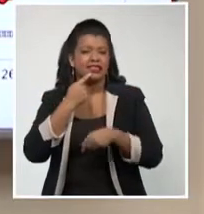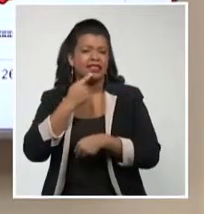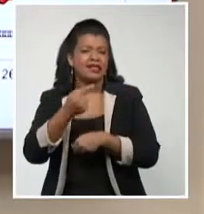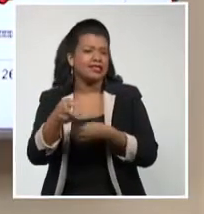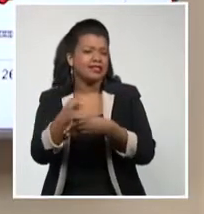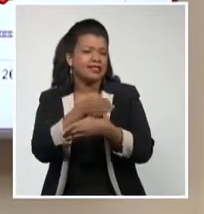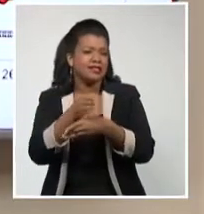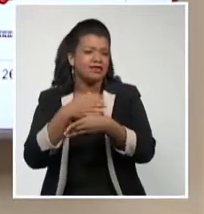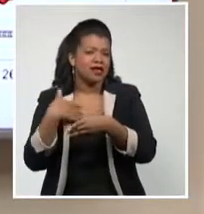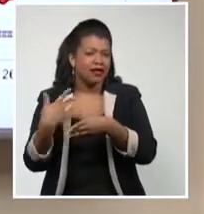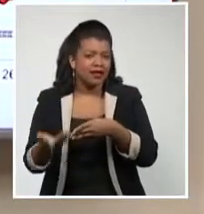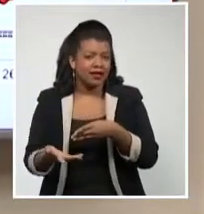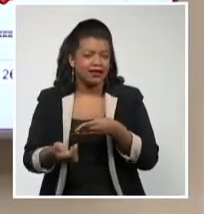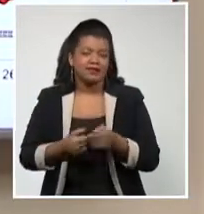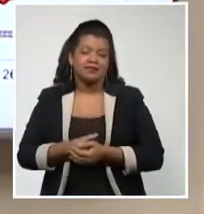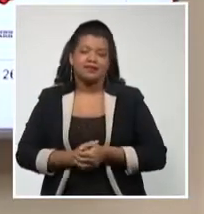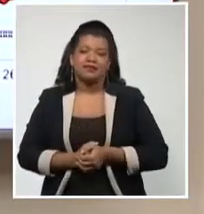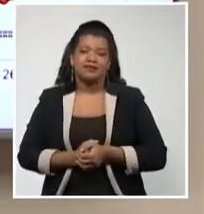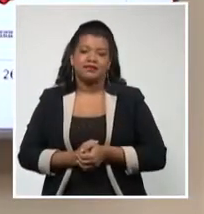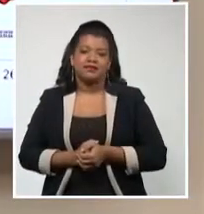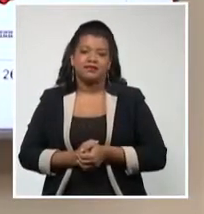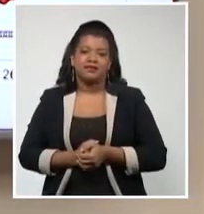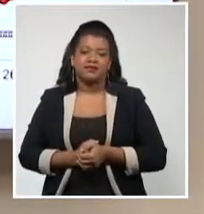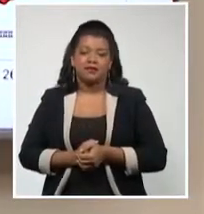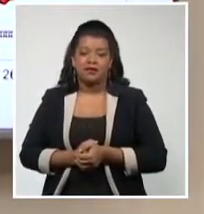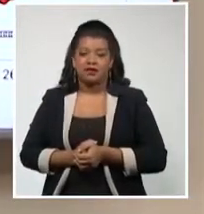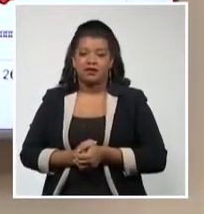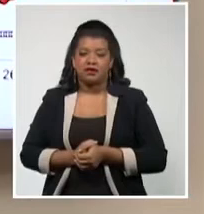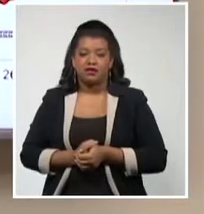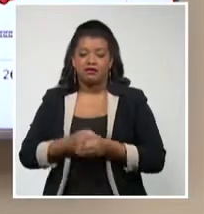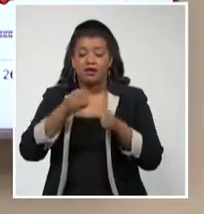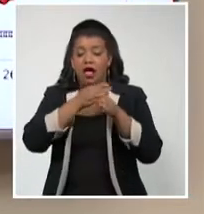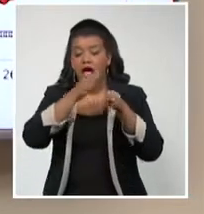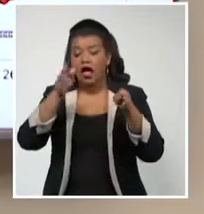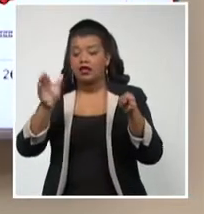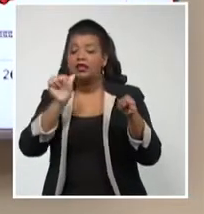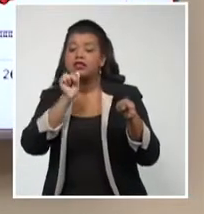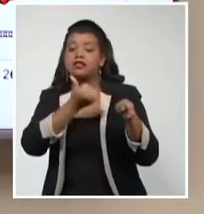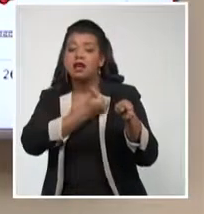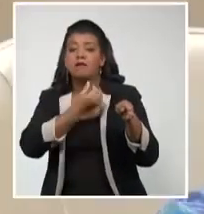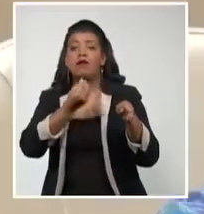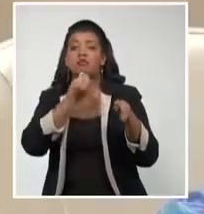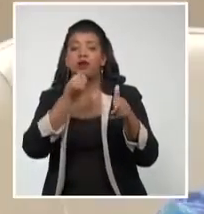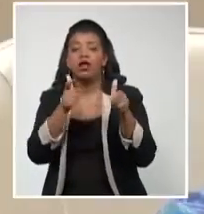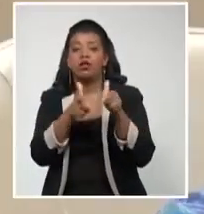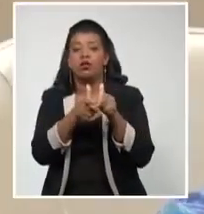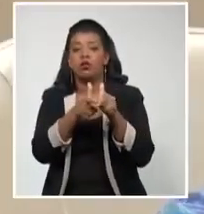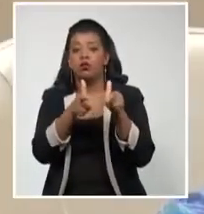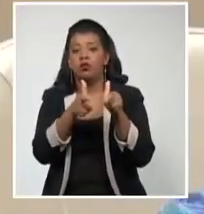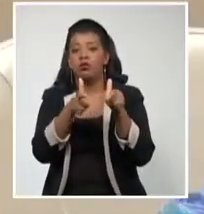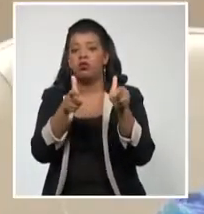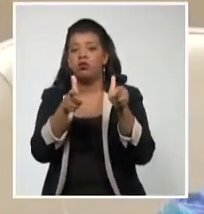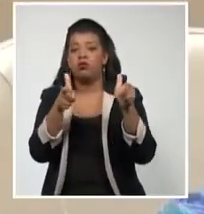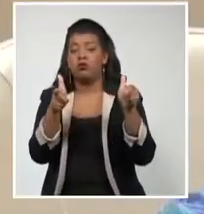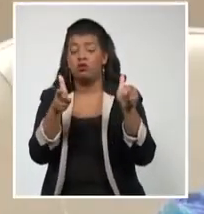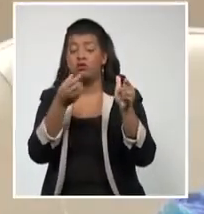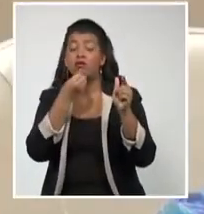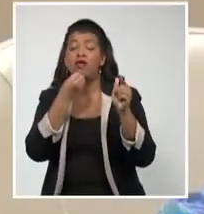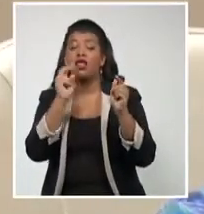hasta fin de año va a crecer y puede crecer incluso hasta casi 2.000 casos.